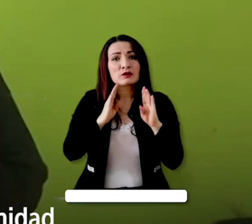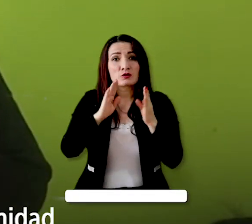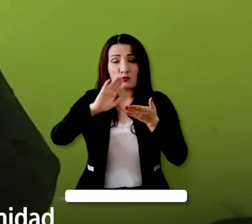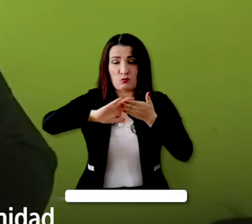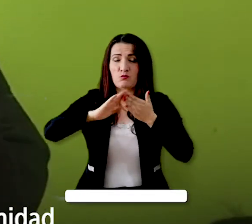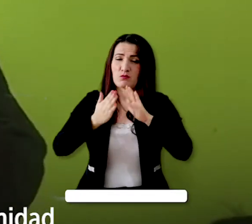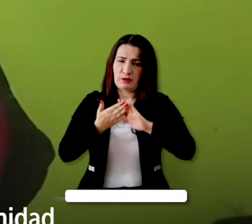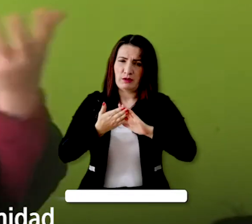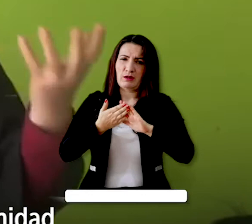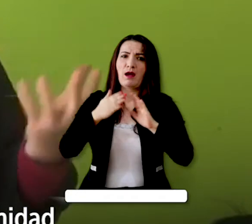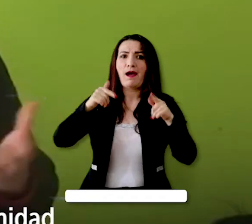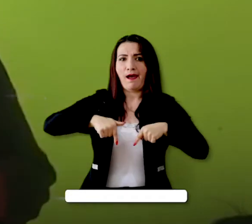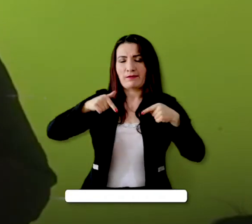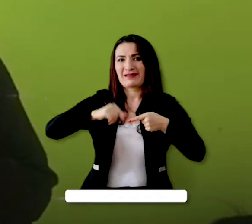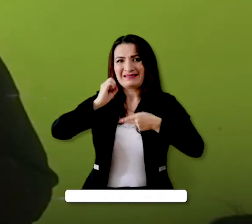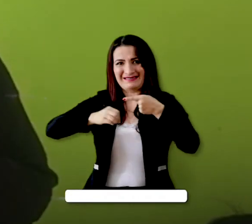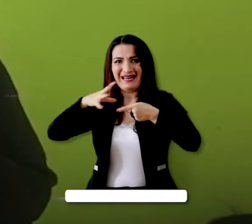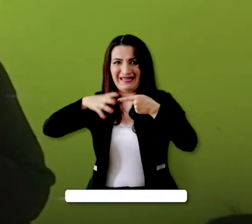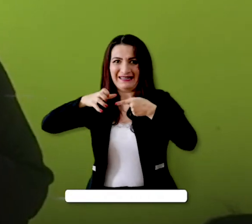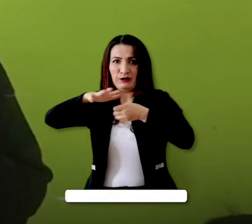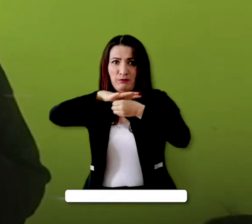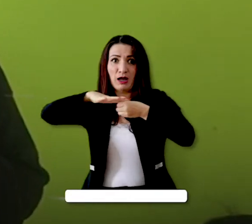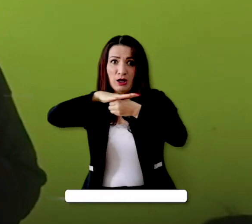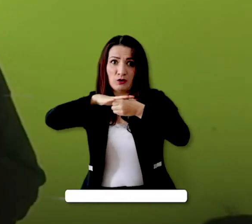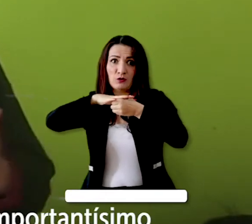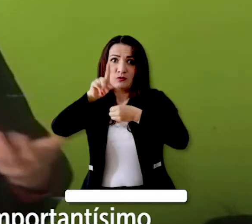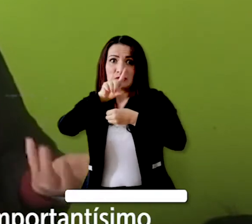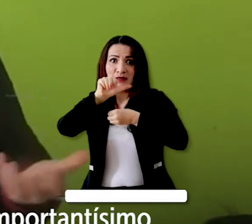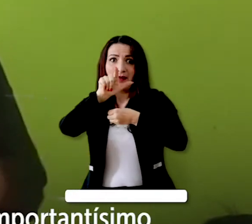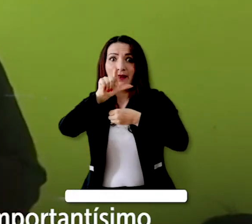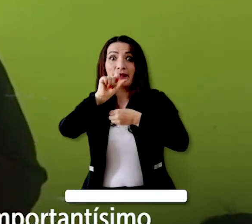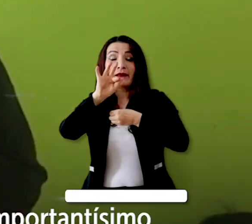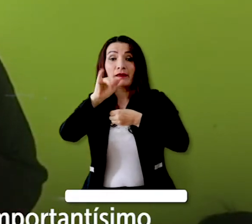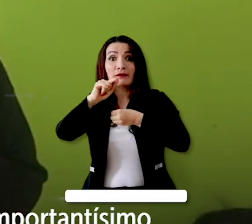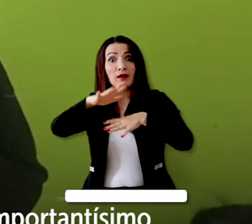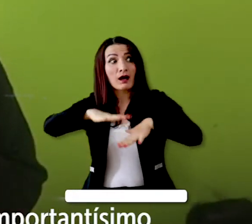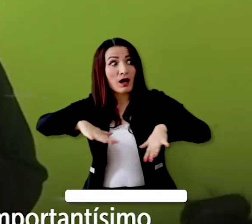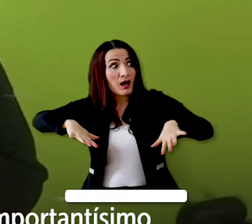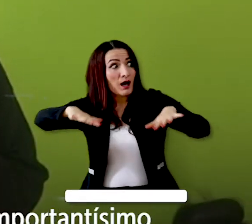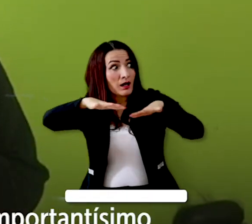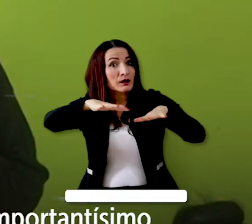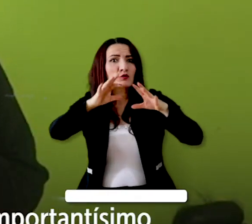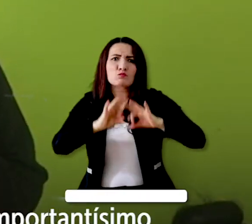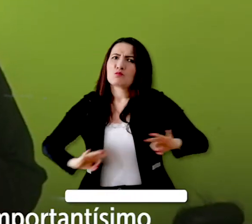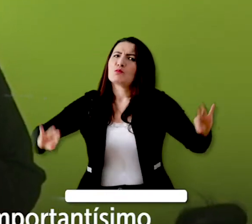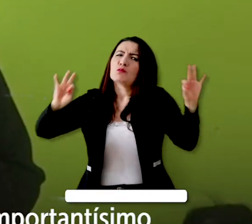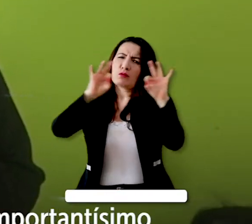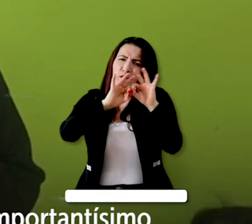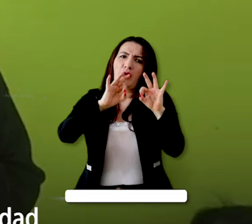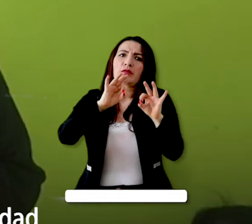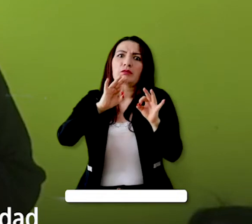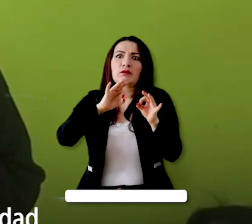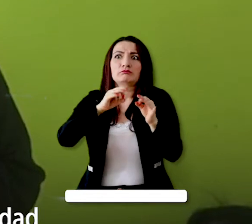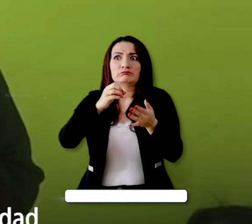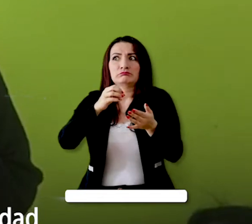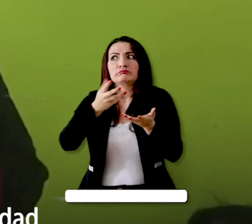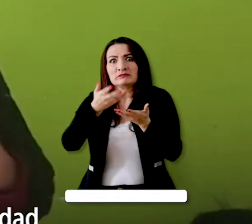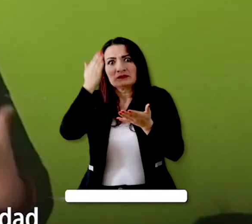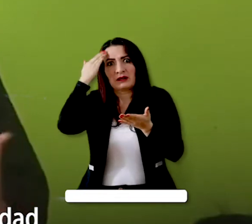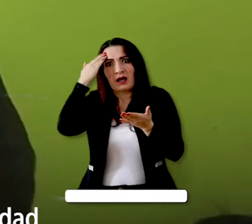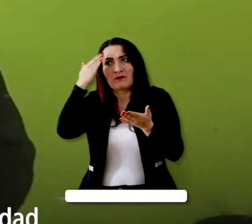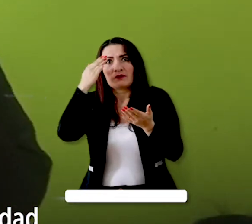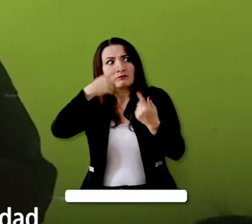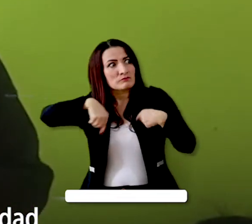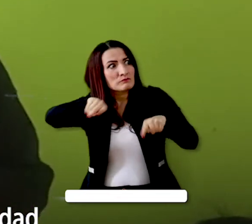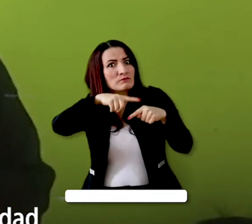que la hace la comunidad de Ciudad Salitre, teniendo en cuenta que este es un sector importantísimo para la ciudad, como